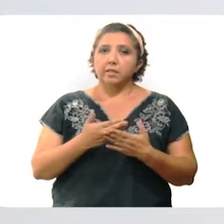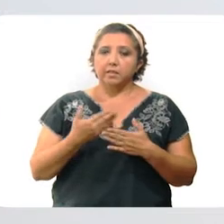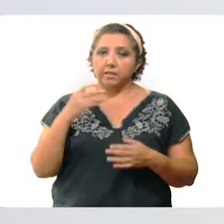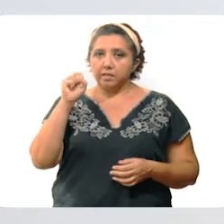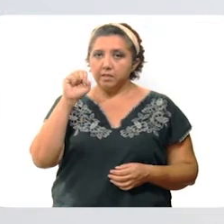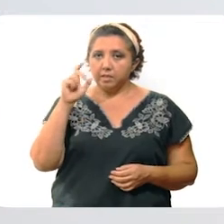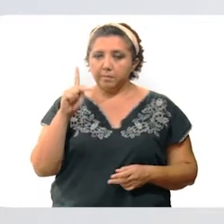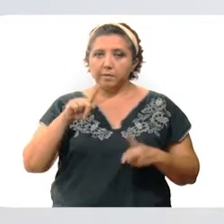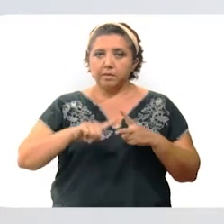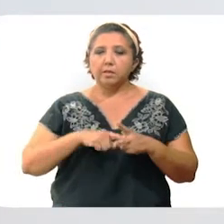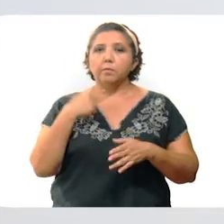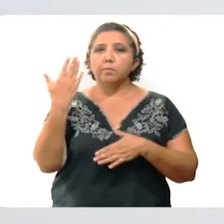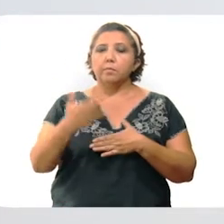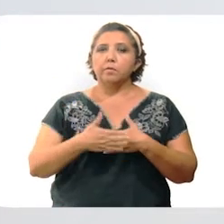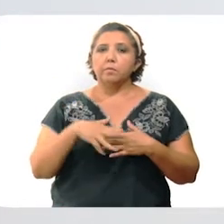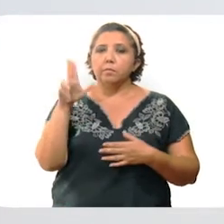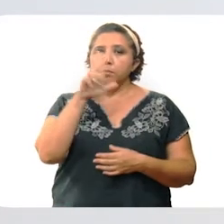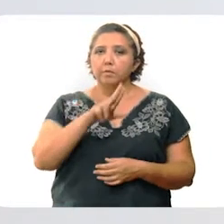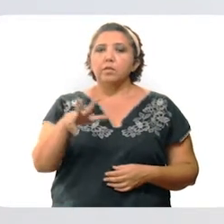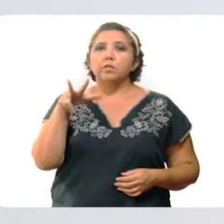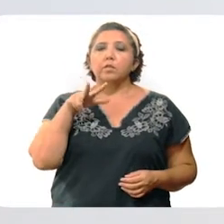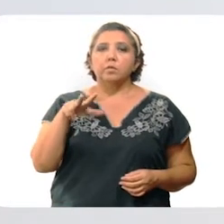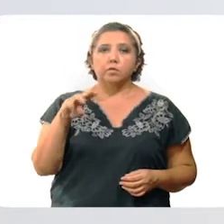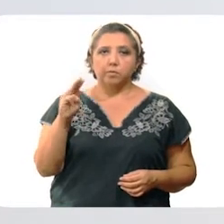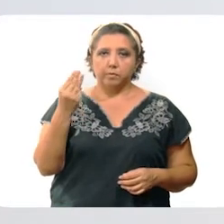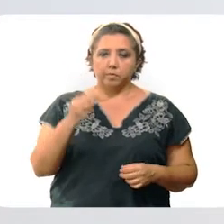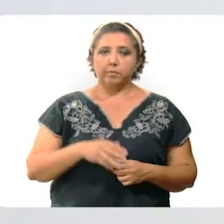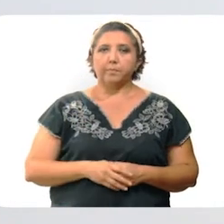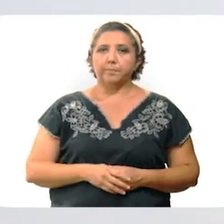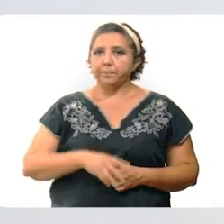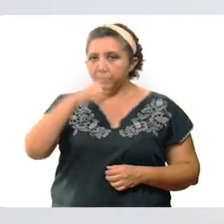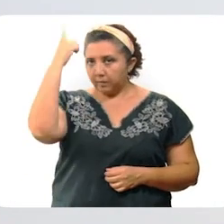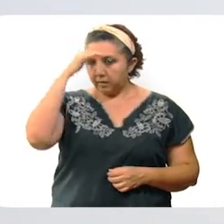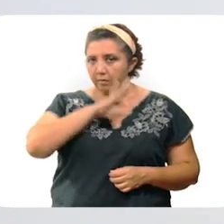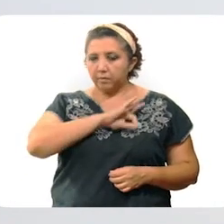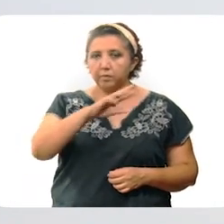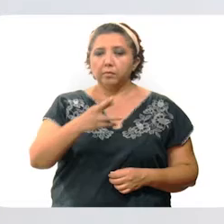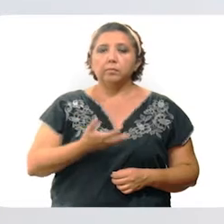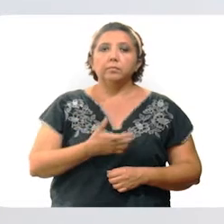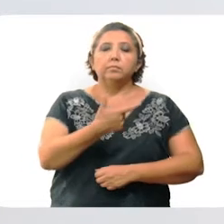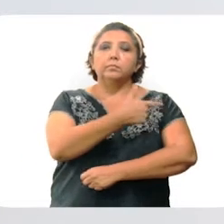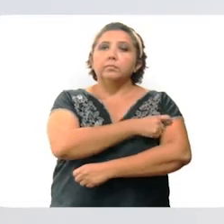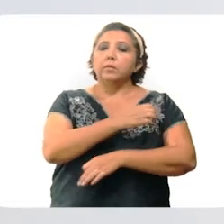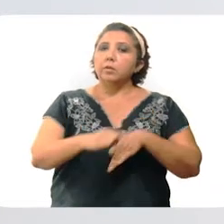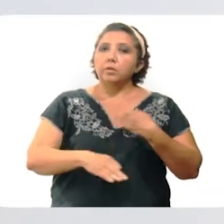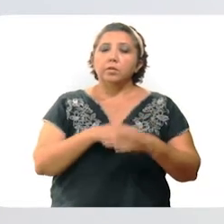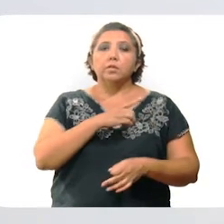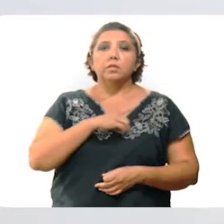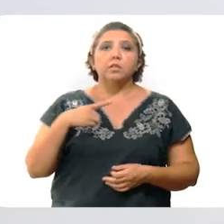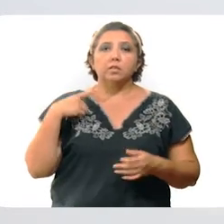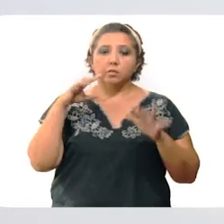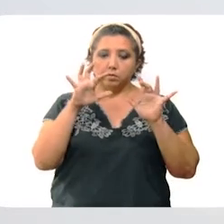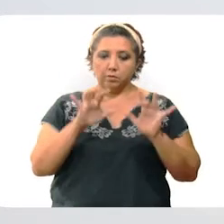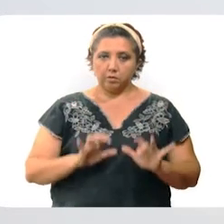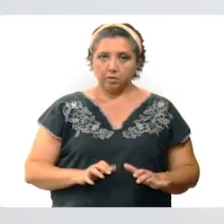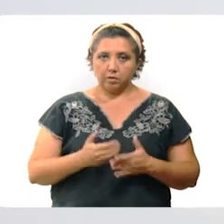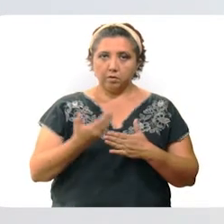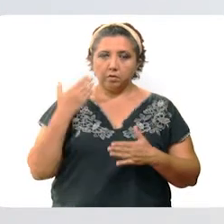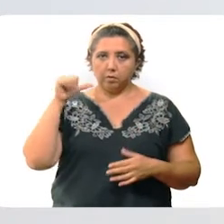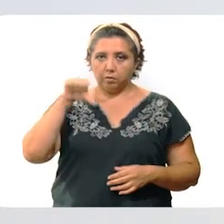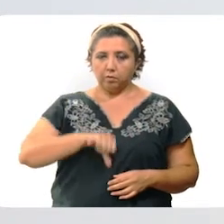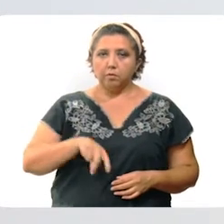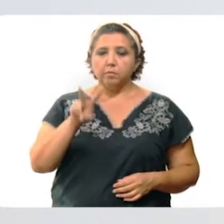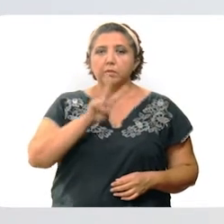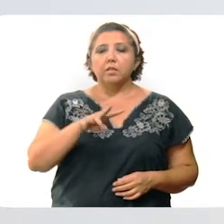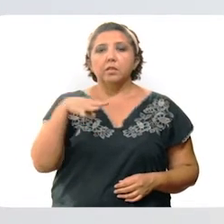ante la SEP iniciará el próximo martes 18 de mayo. Para poder recibir la vacuna, todos deberán realizar un registro previo de hoy